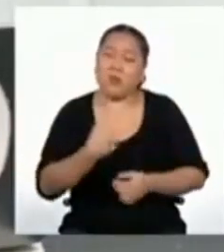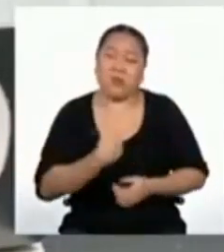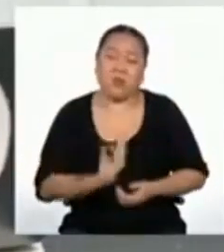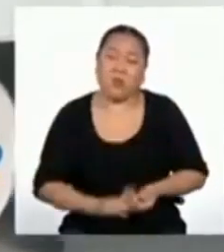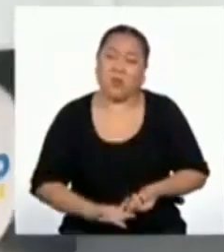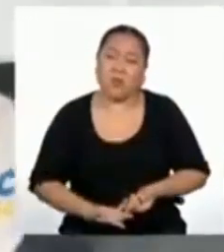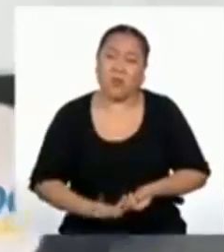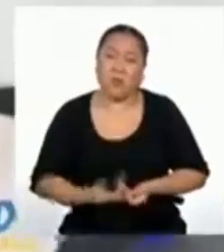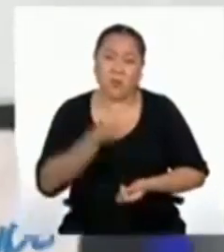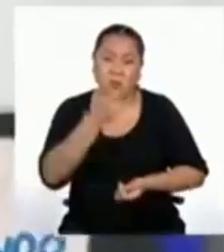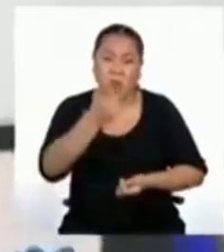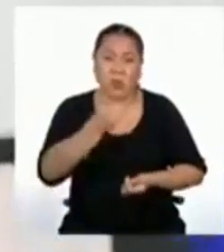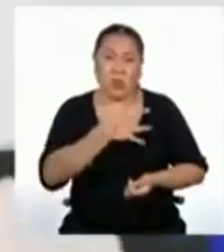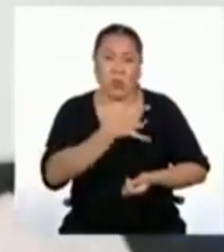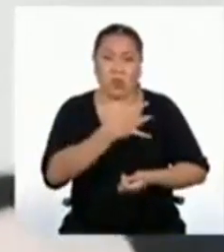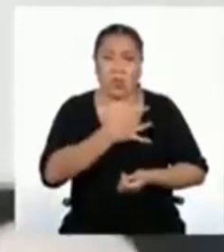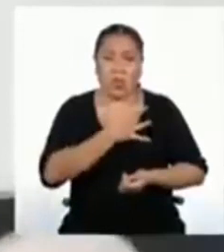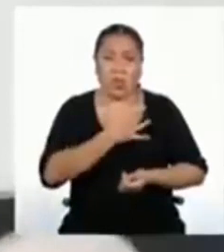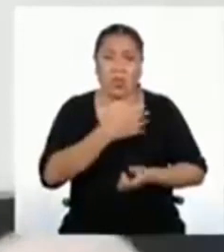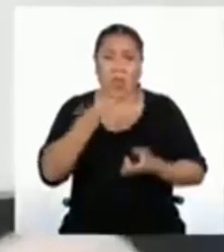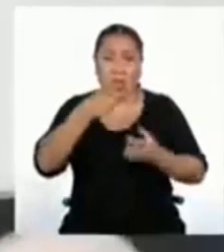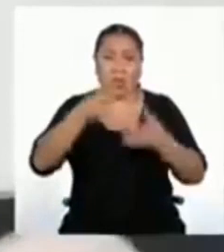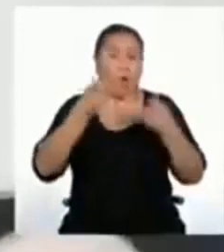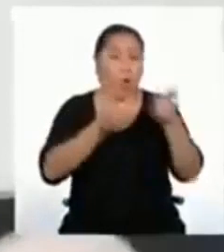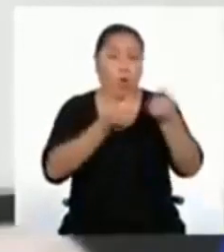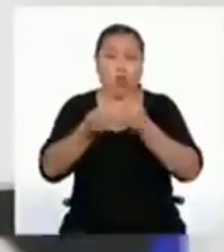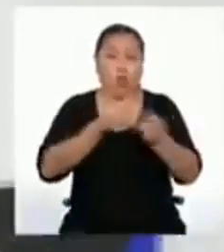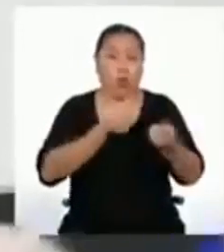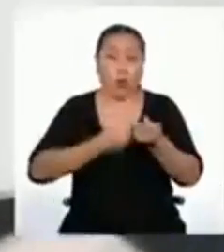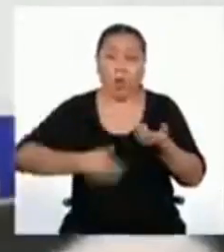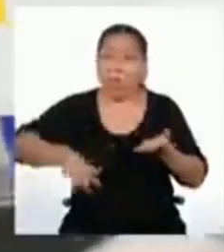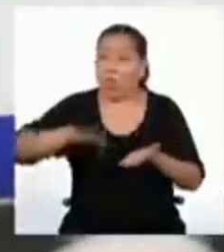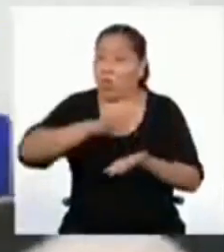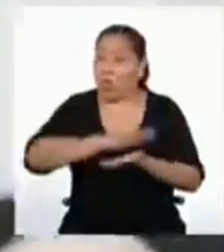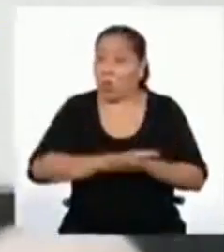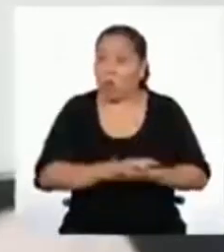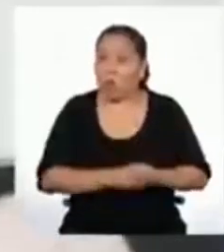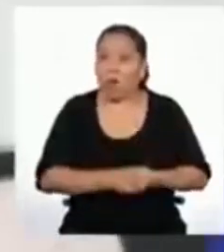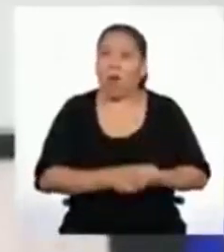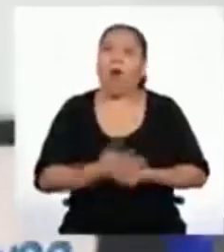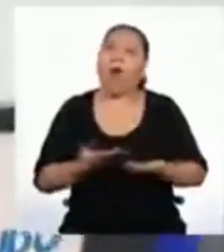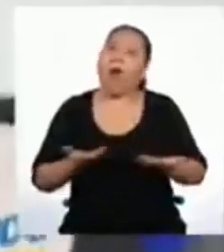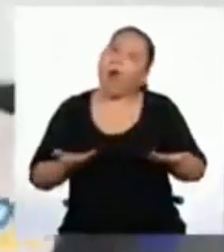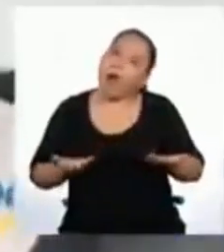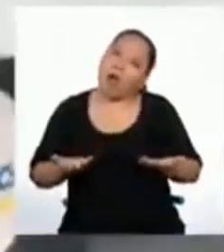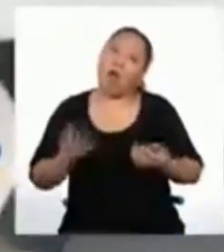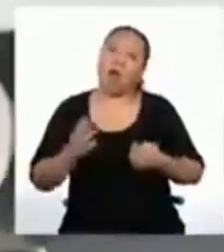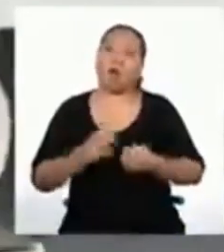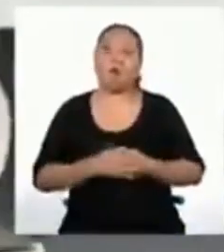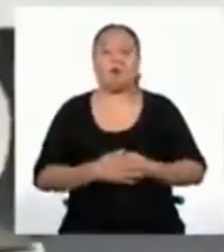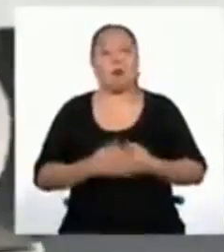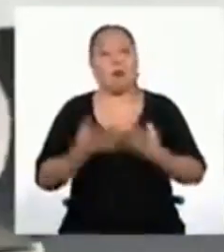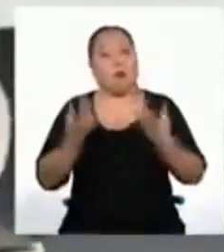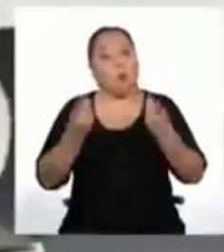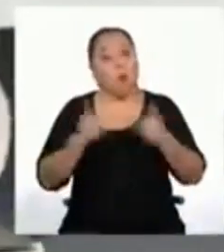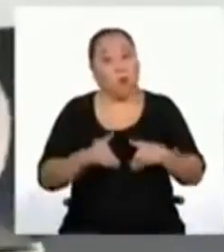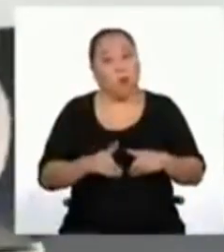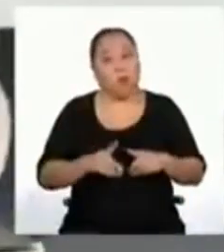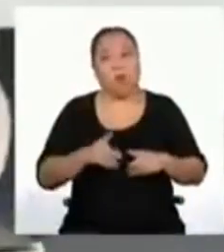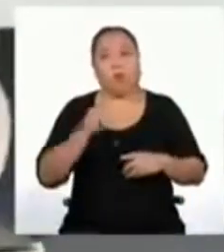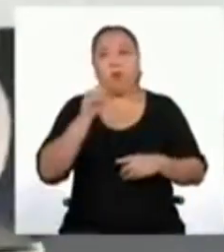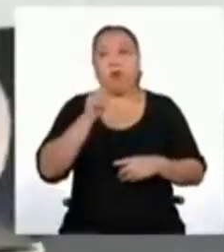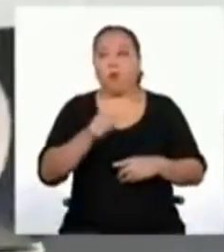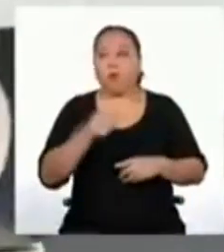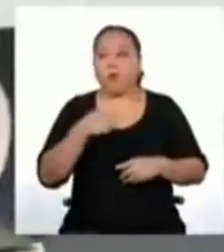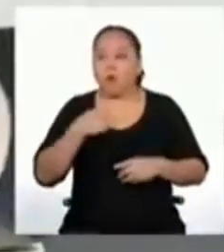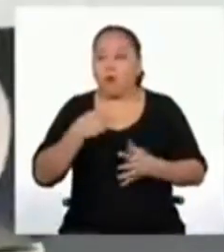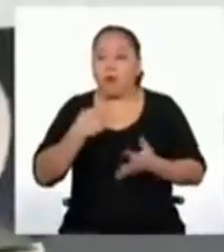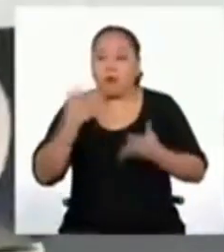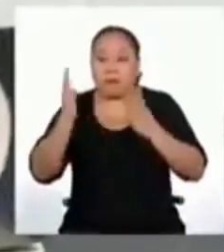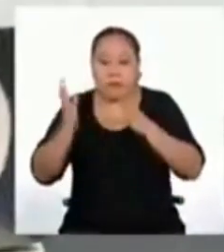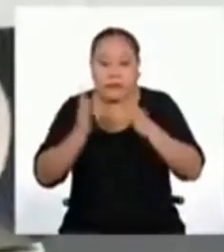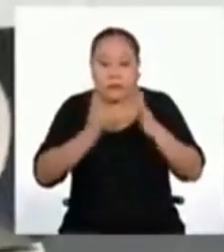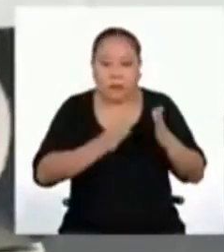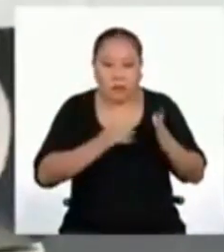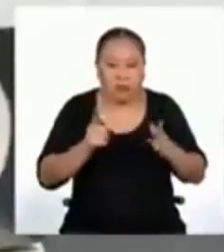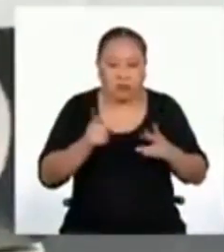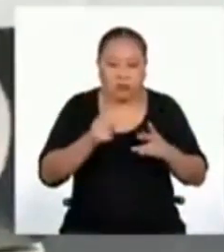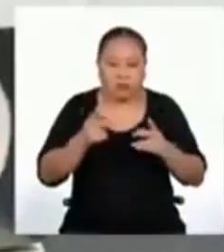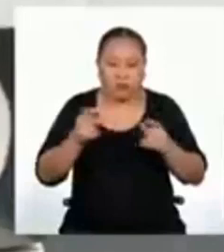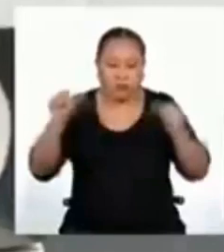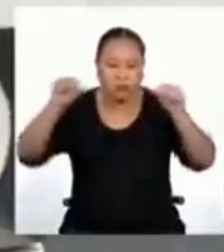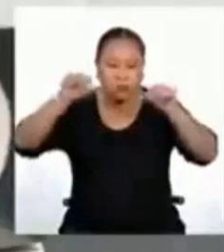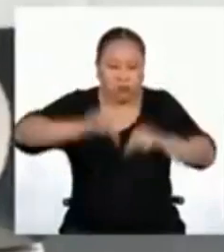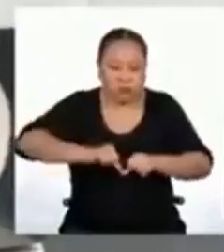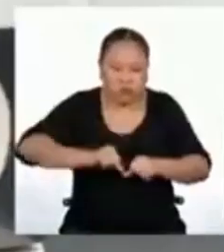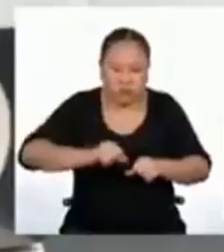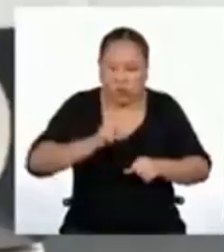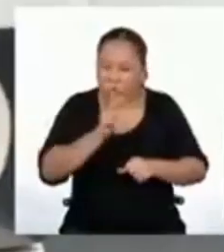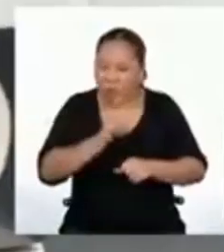ustedes sienten que tienen las cosas bajo control? Y cuando las cosas no salen como una quiere, surge cierta